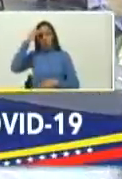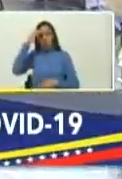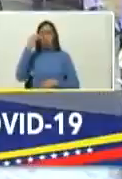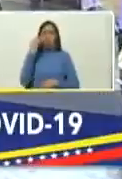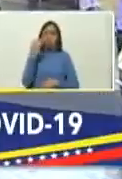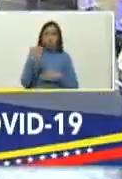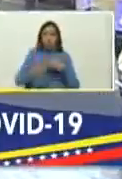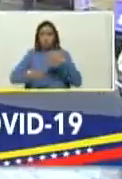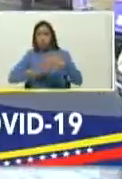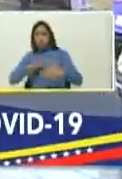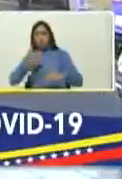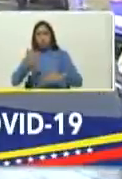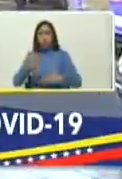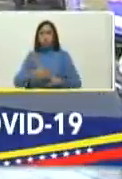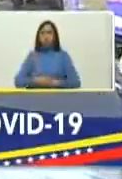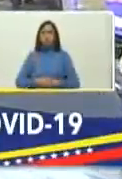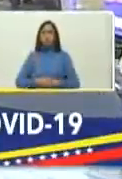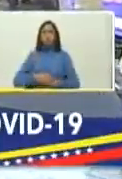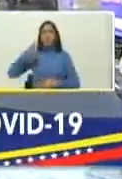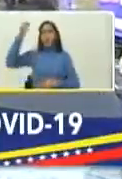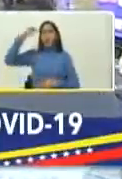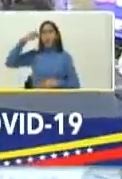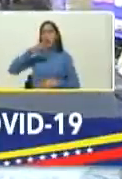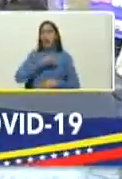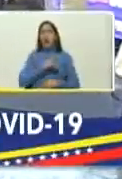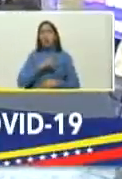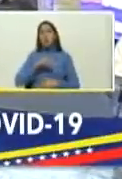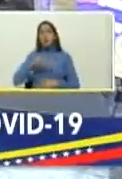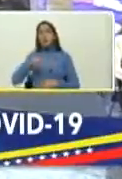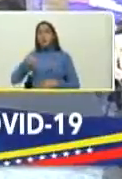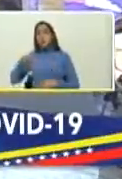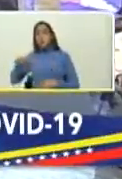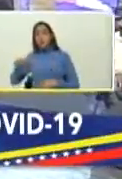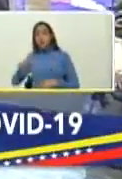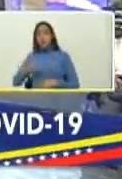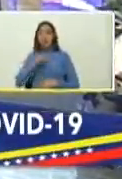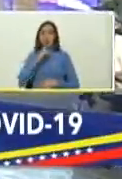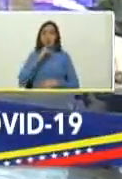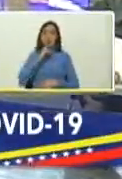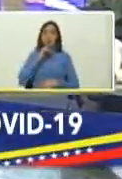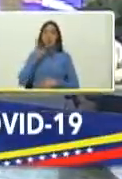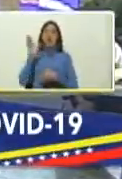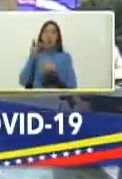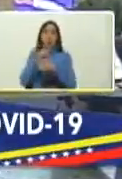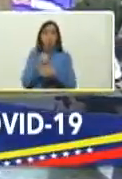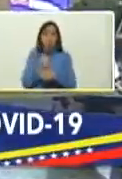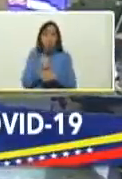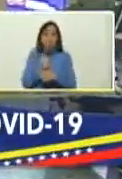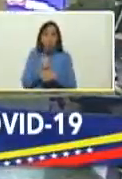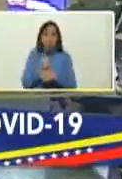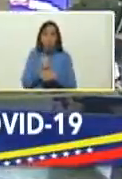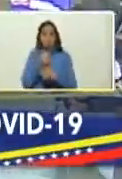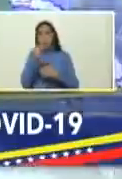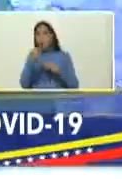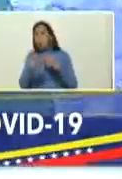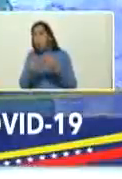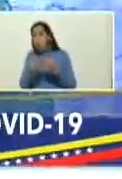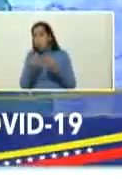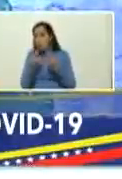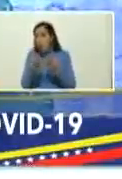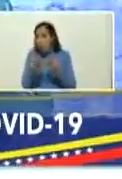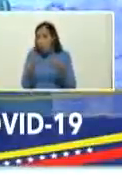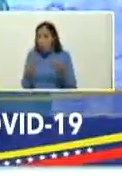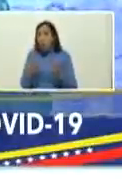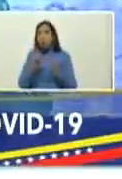el rendecibir lo conseguimos pariendo no puedo contar todavía cómo lo podremos